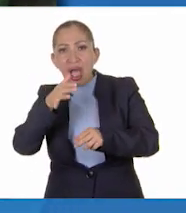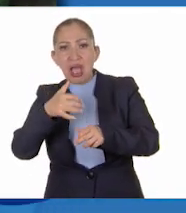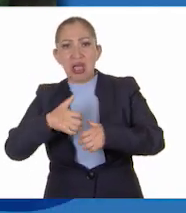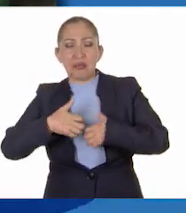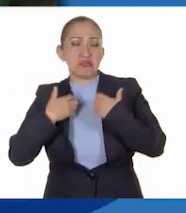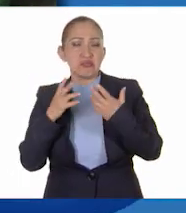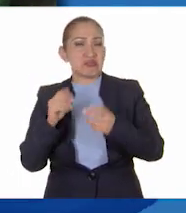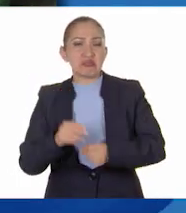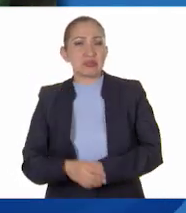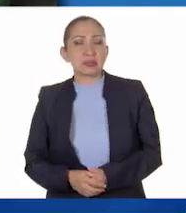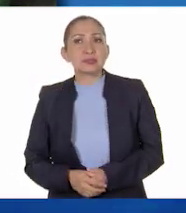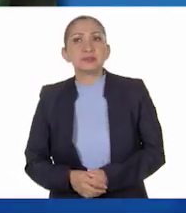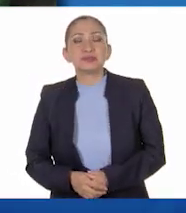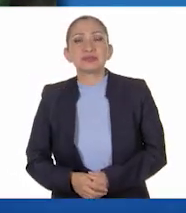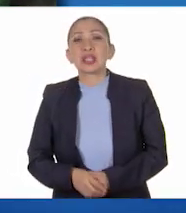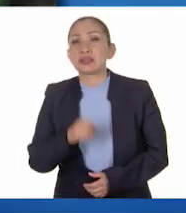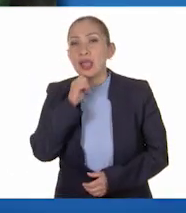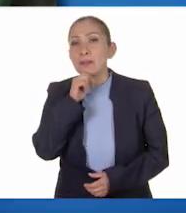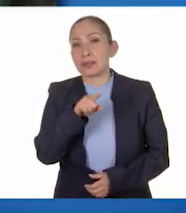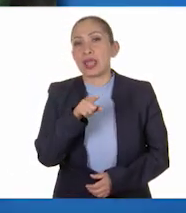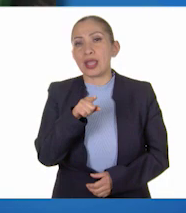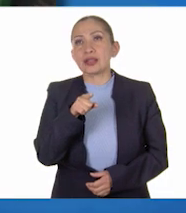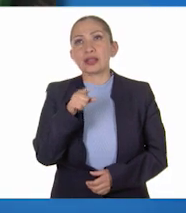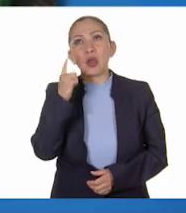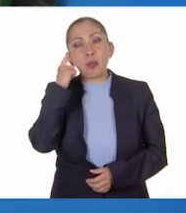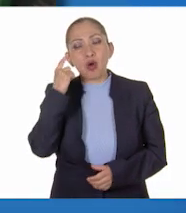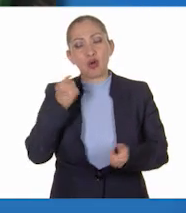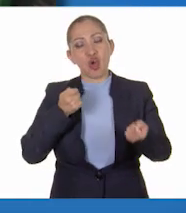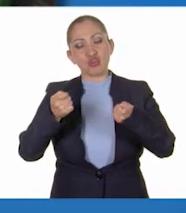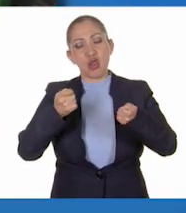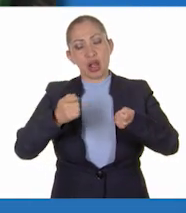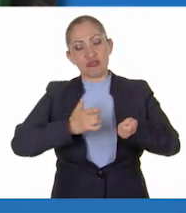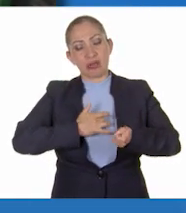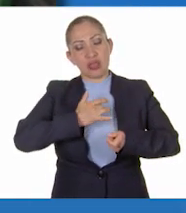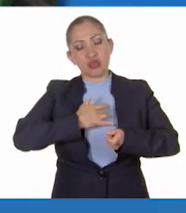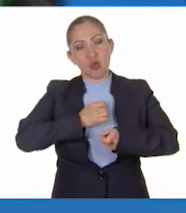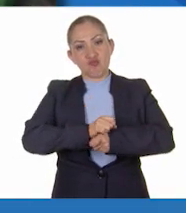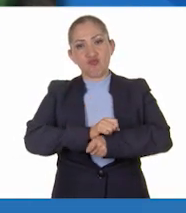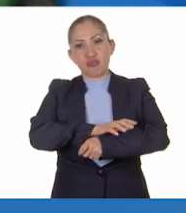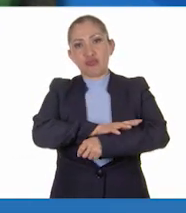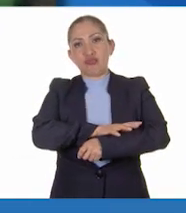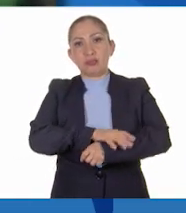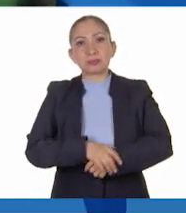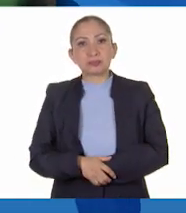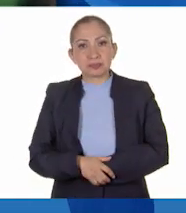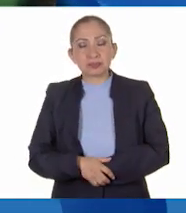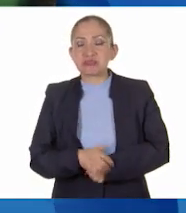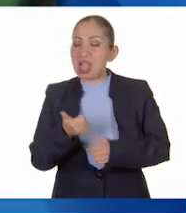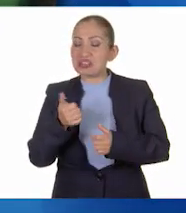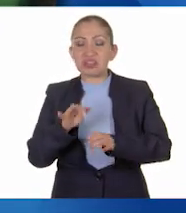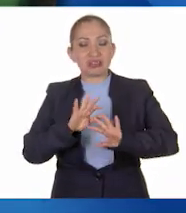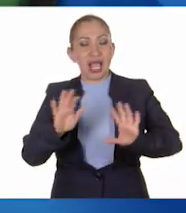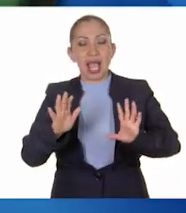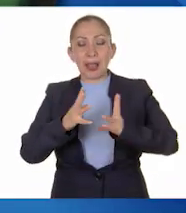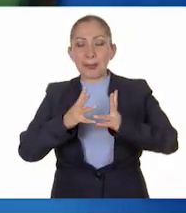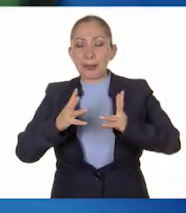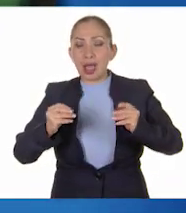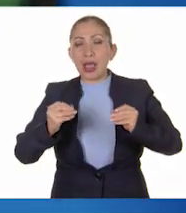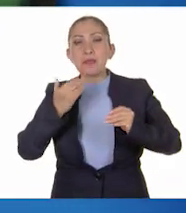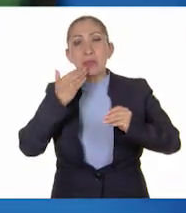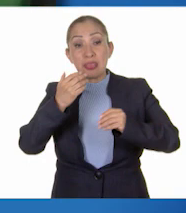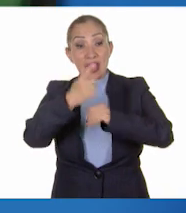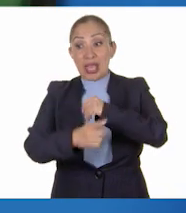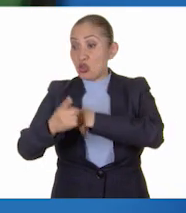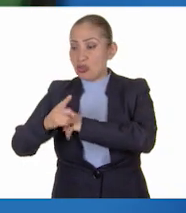Y también tendremos que controlar nuestras emociones y así ya no nos hacemos